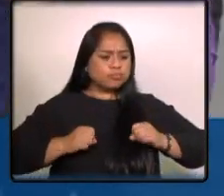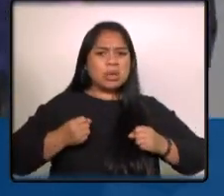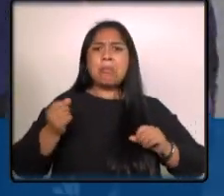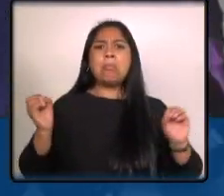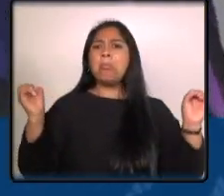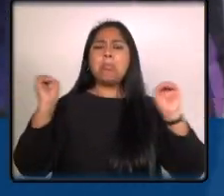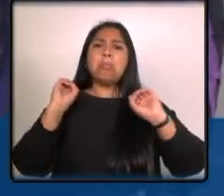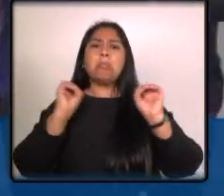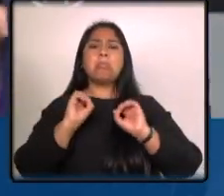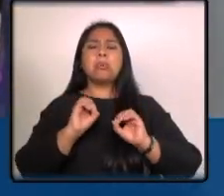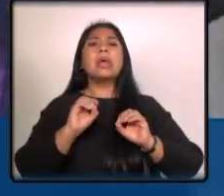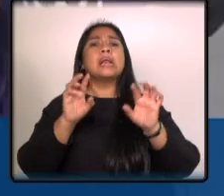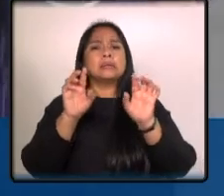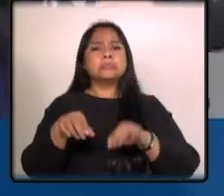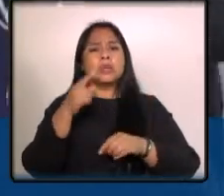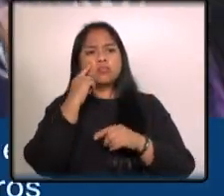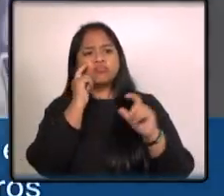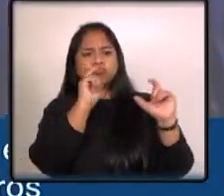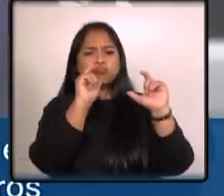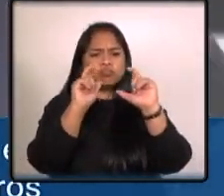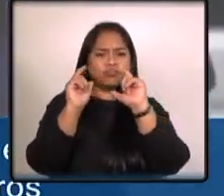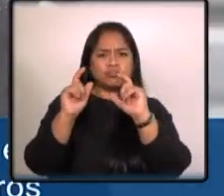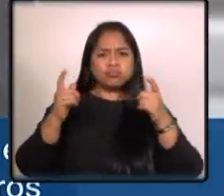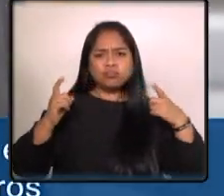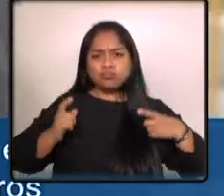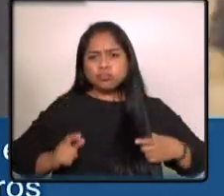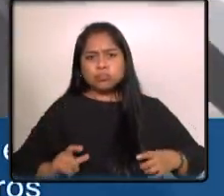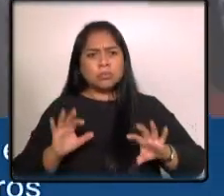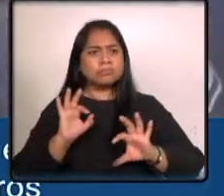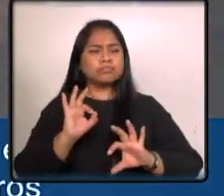entrenador cuida el estado físico de sus jugadores